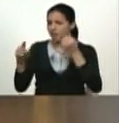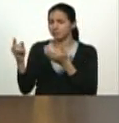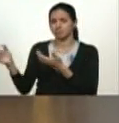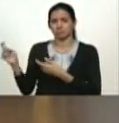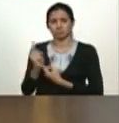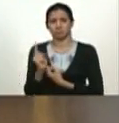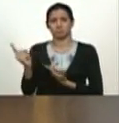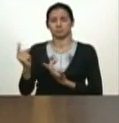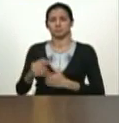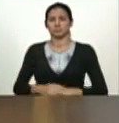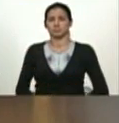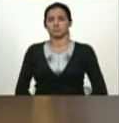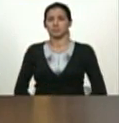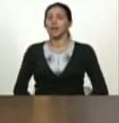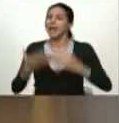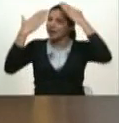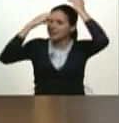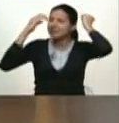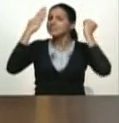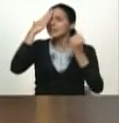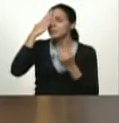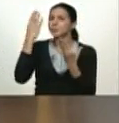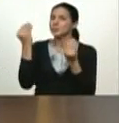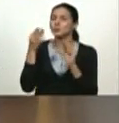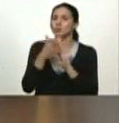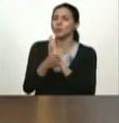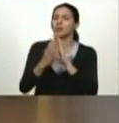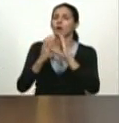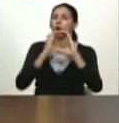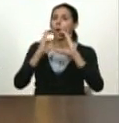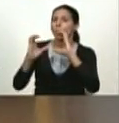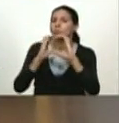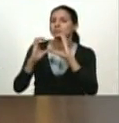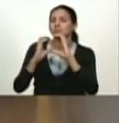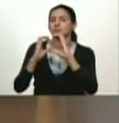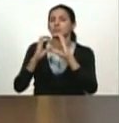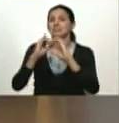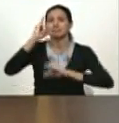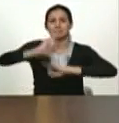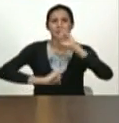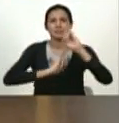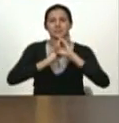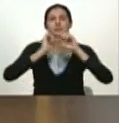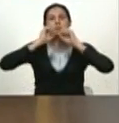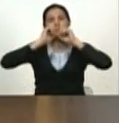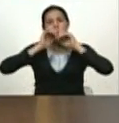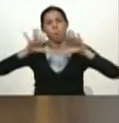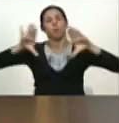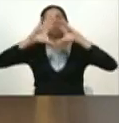la canciller sabe bastante de eso una política comunicacional internacional que lleve la verdad al mundo